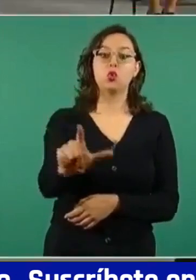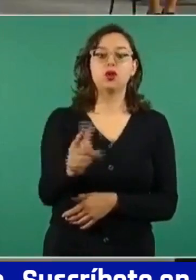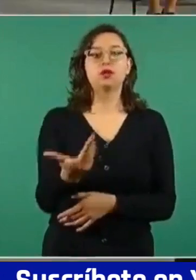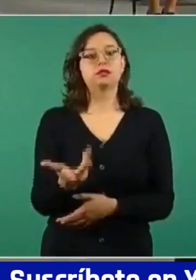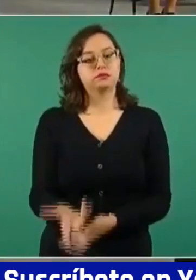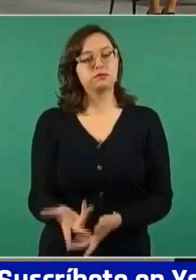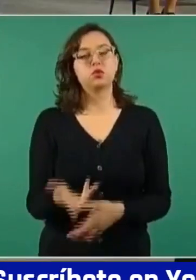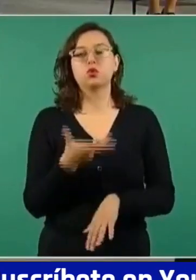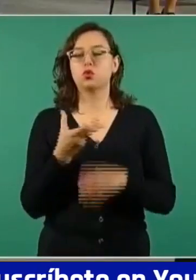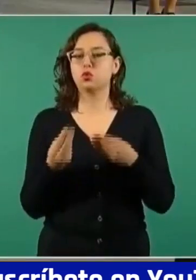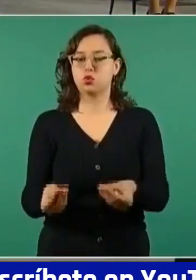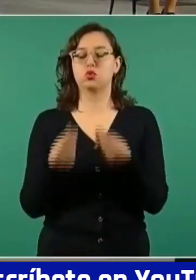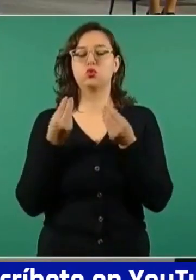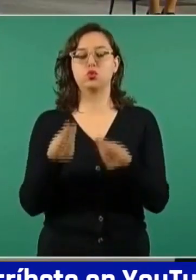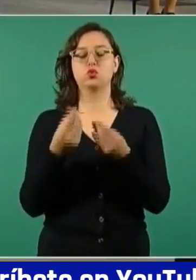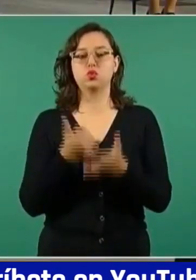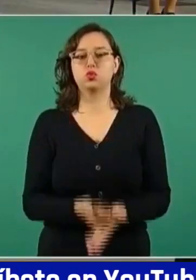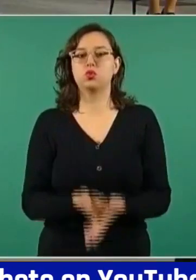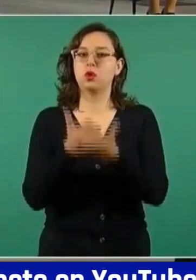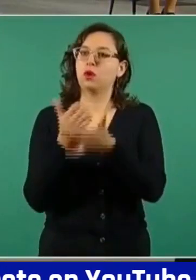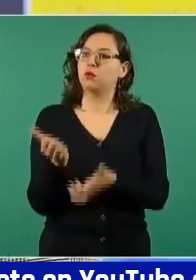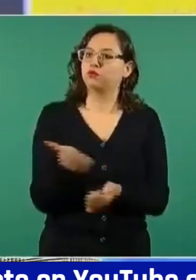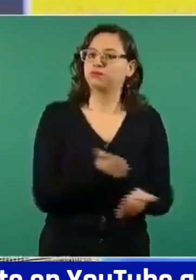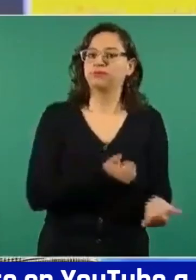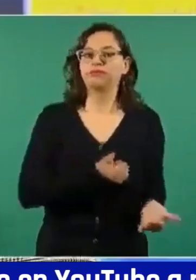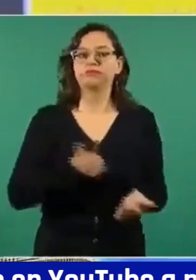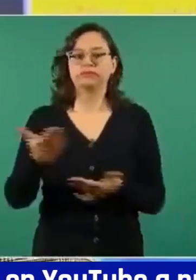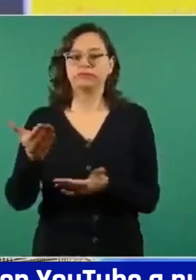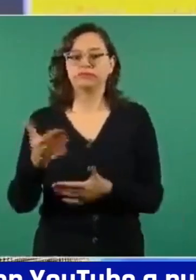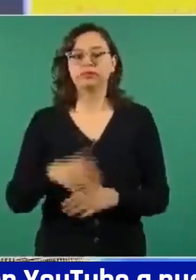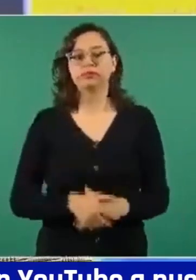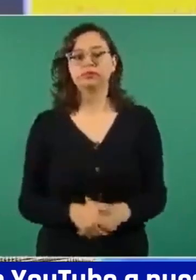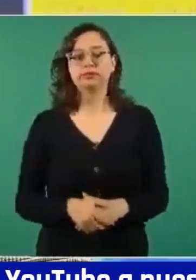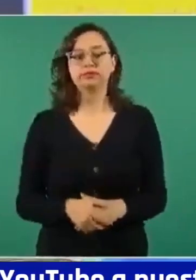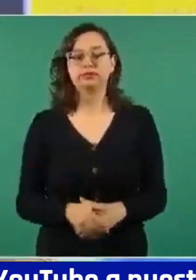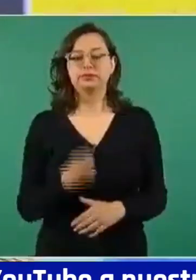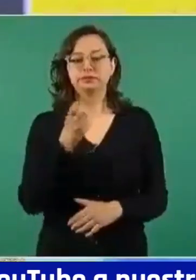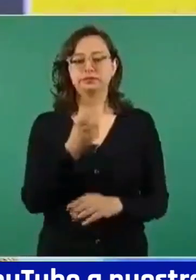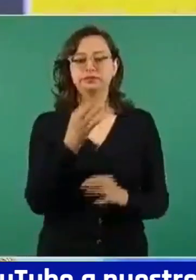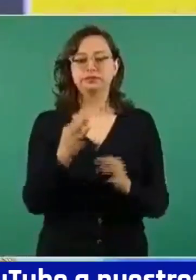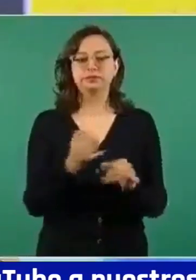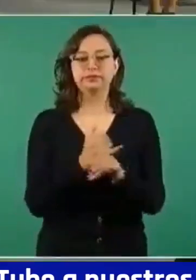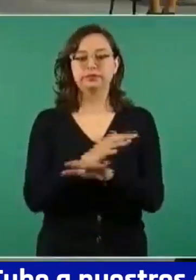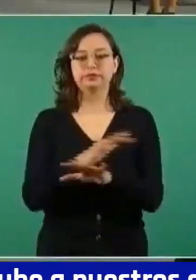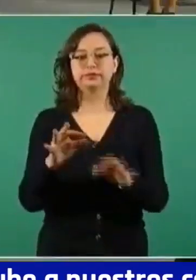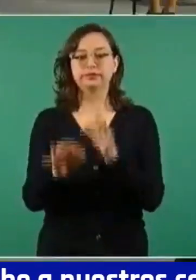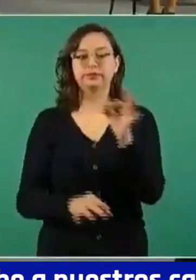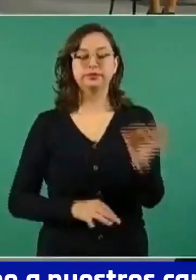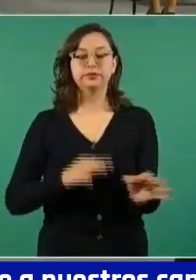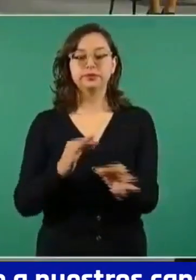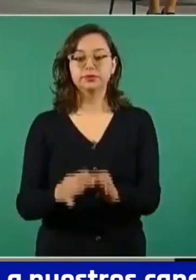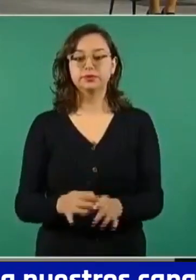una carga muy importante de ayuda humanitaria para Haití. Eso sería todo, señor presidente.